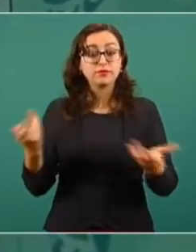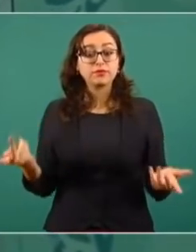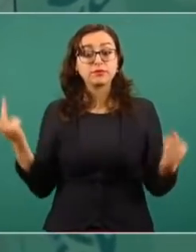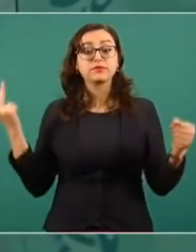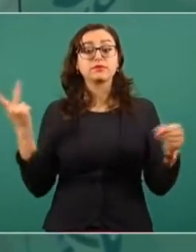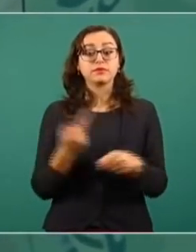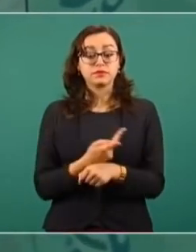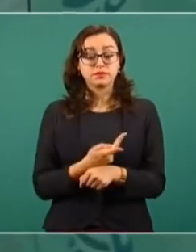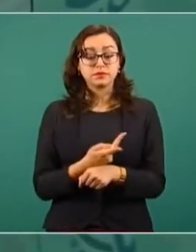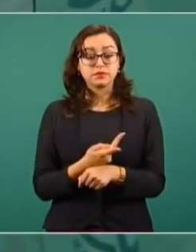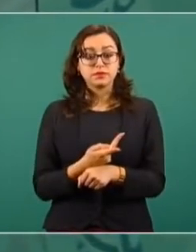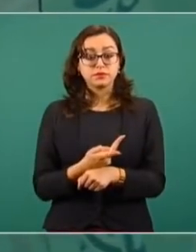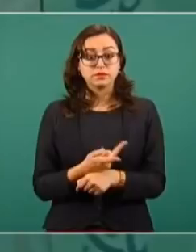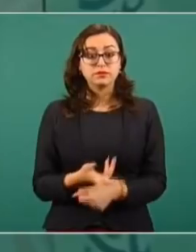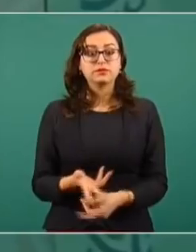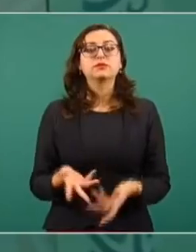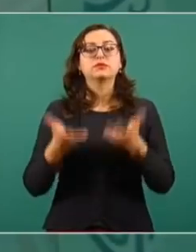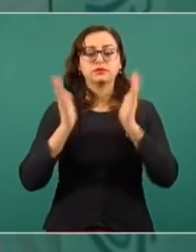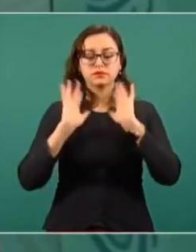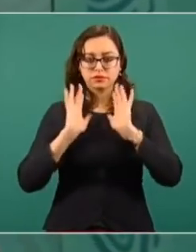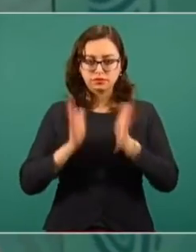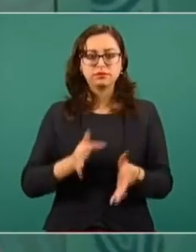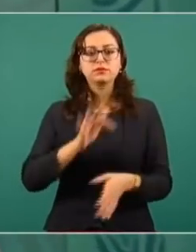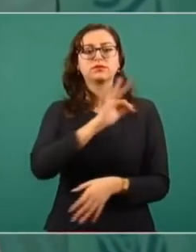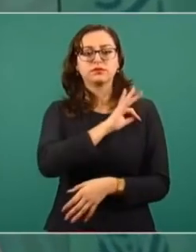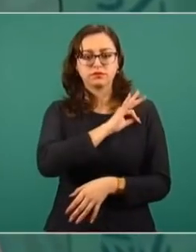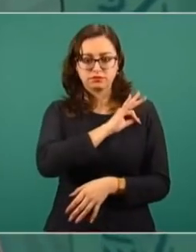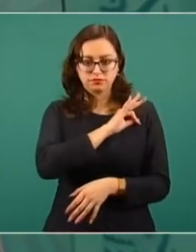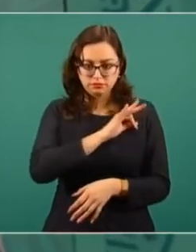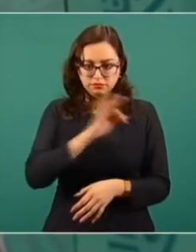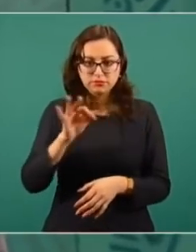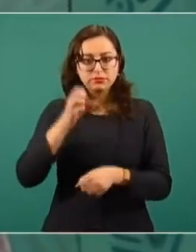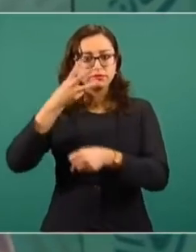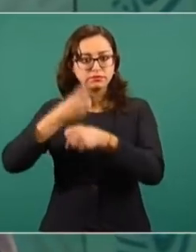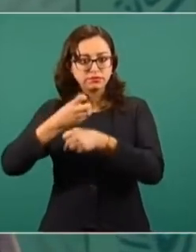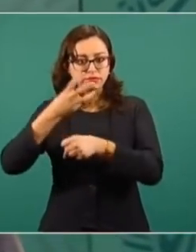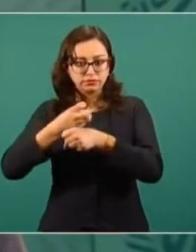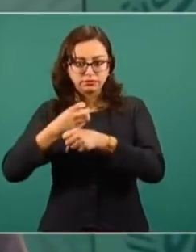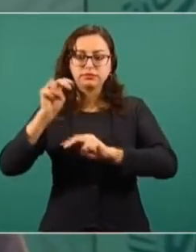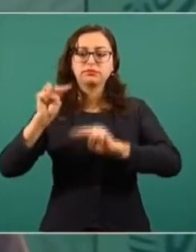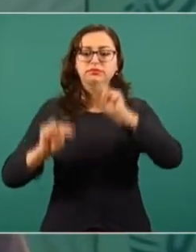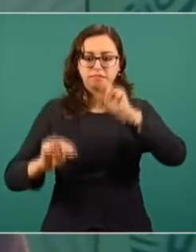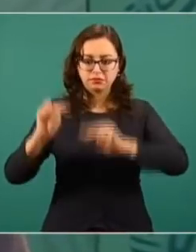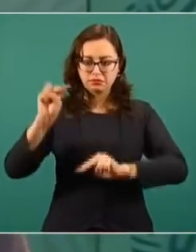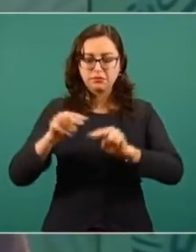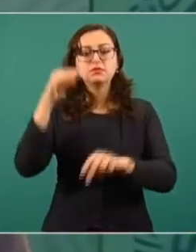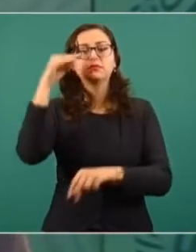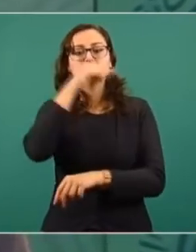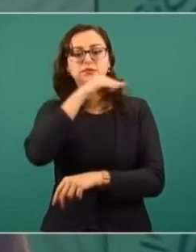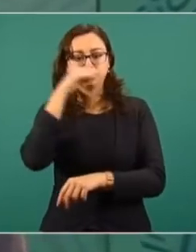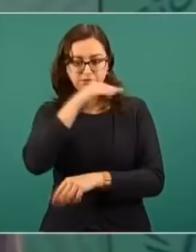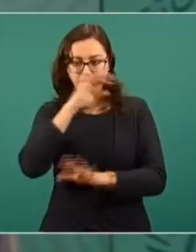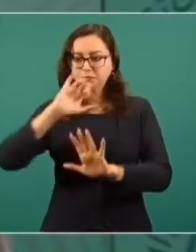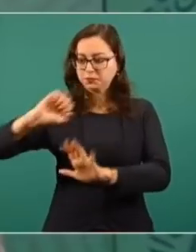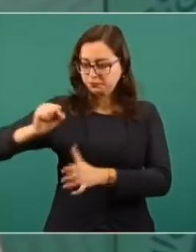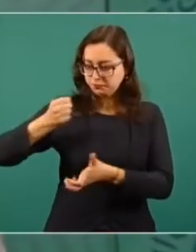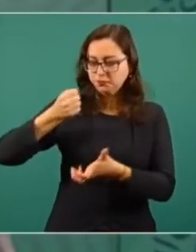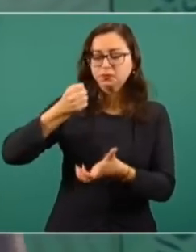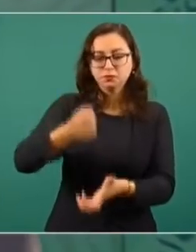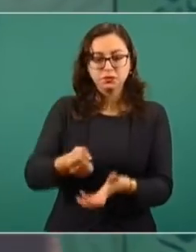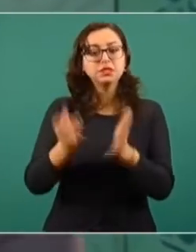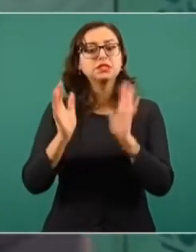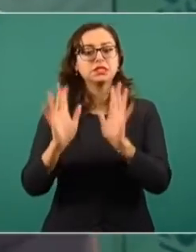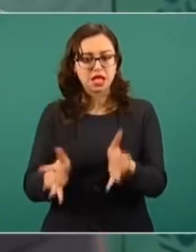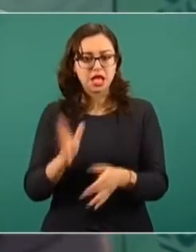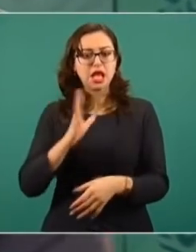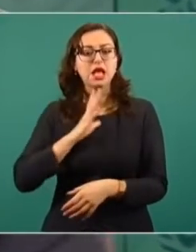hoy tenemos para dar respuesta a estos casos, hay recursos, se cuentan con recursos, y como lo ha